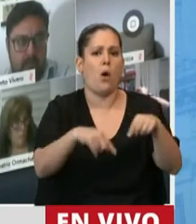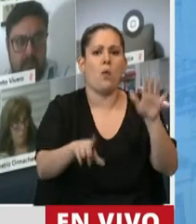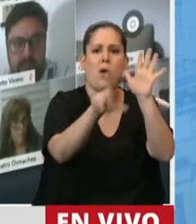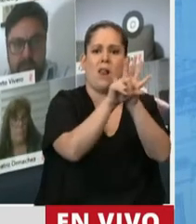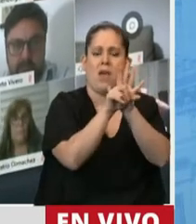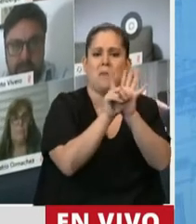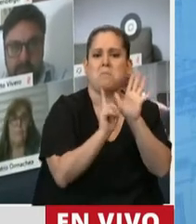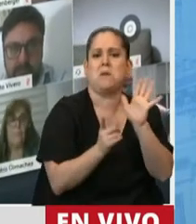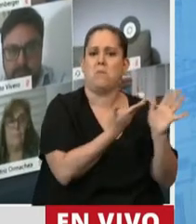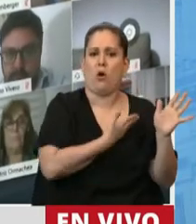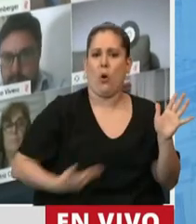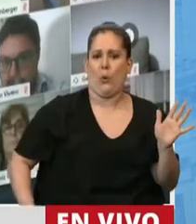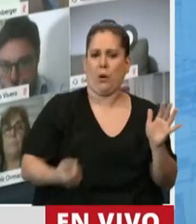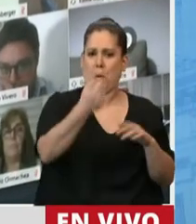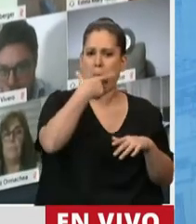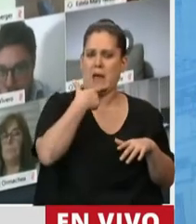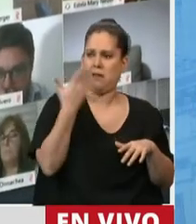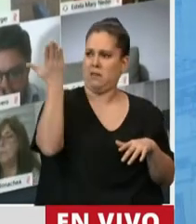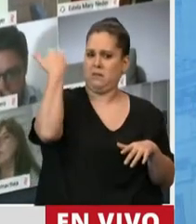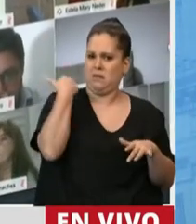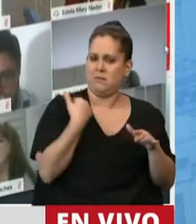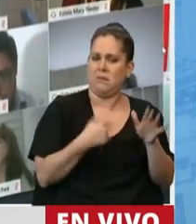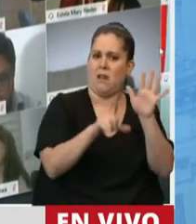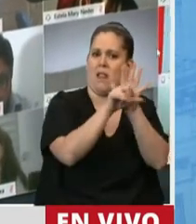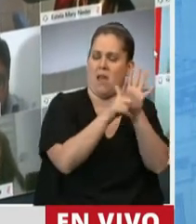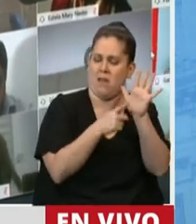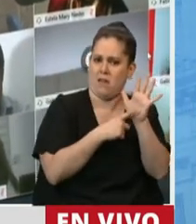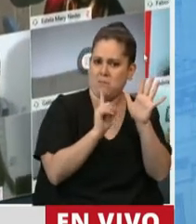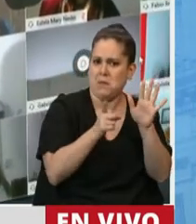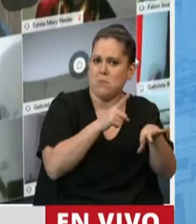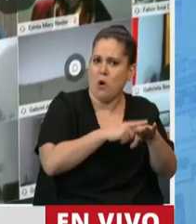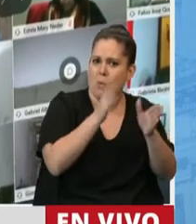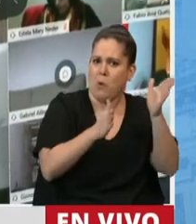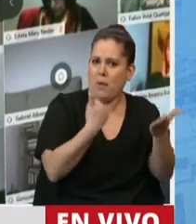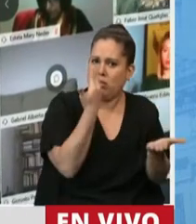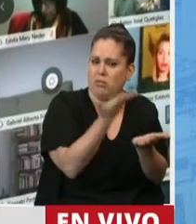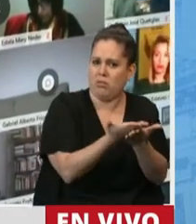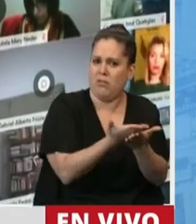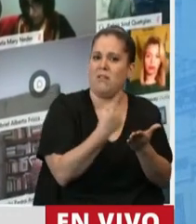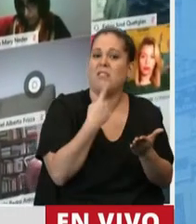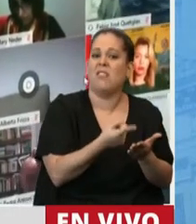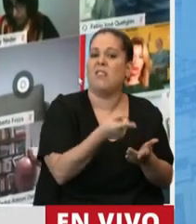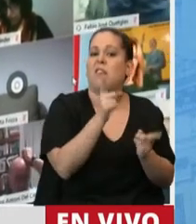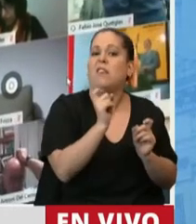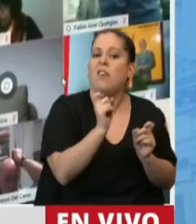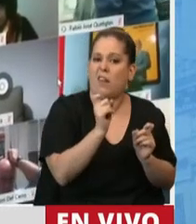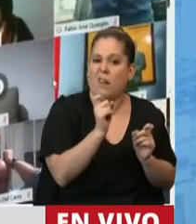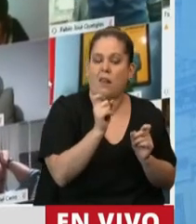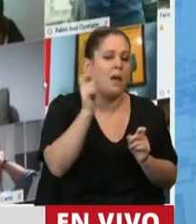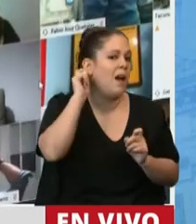Macrista de Economía del Conocimiento que pidió nada más ni nada menos que Marcos Galperín,